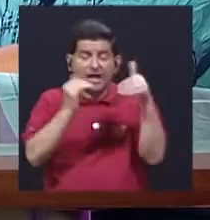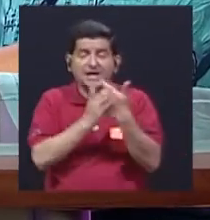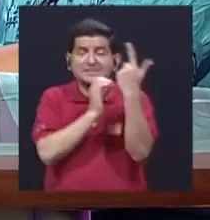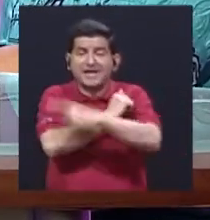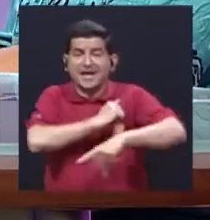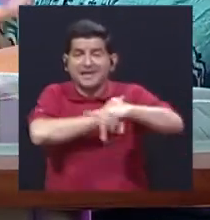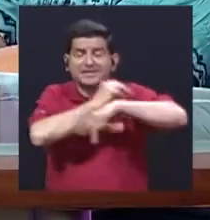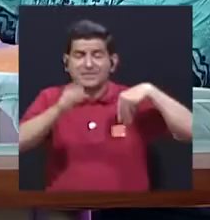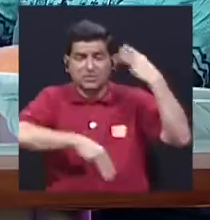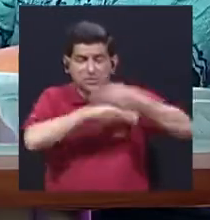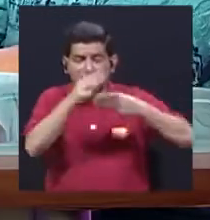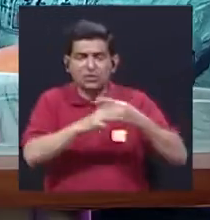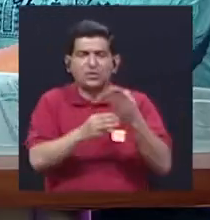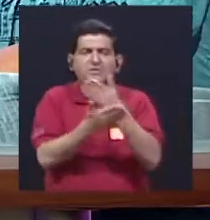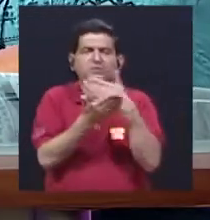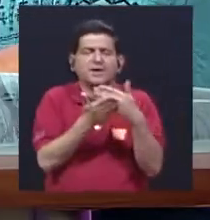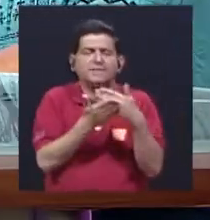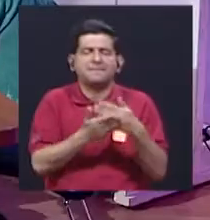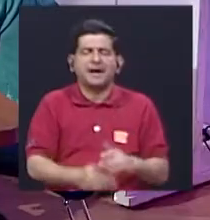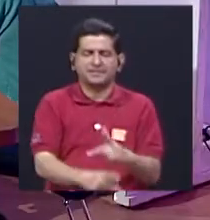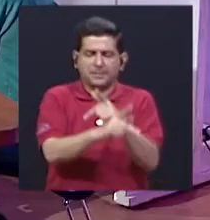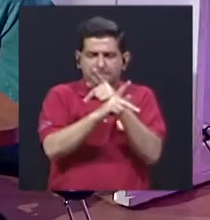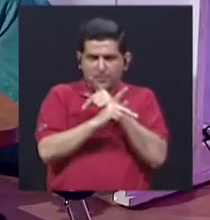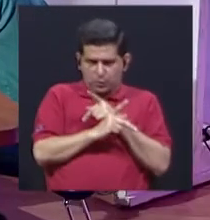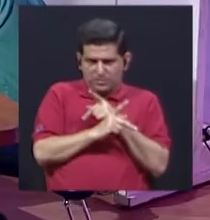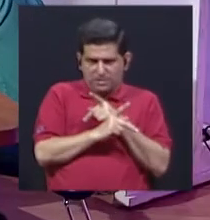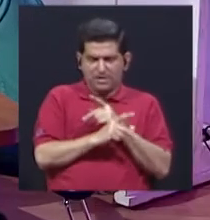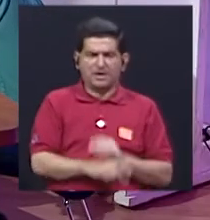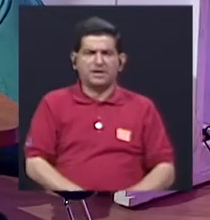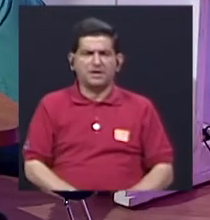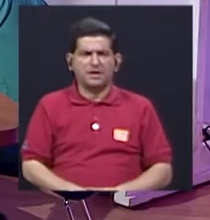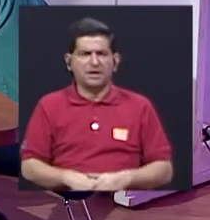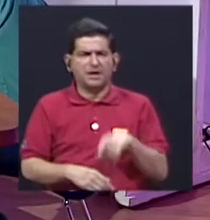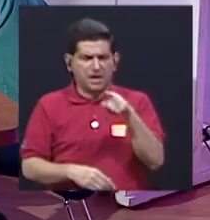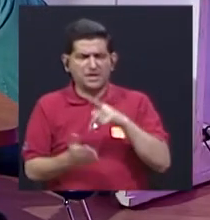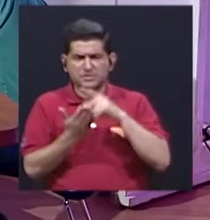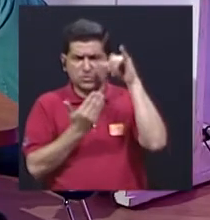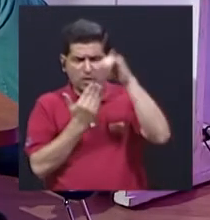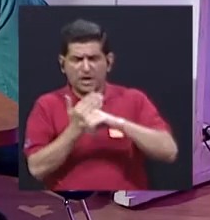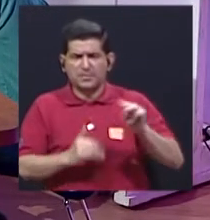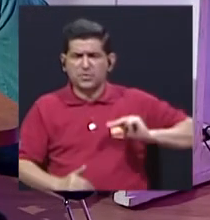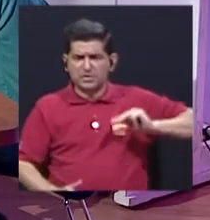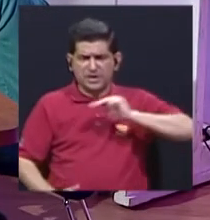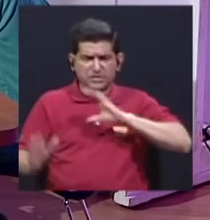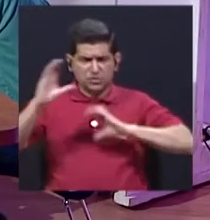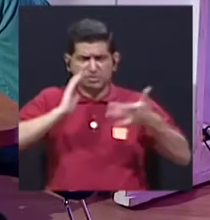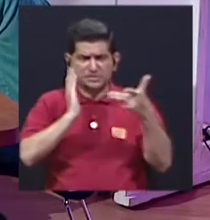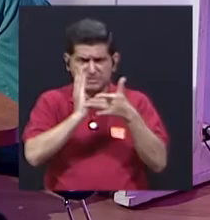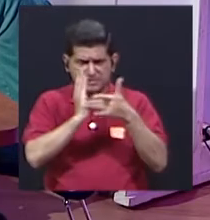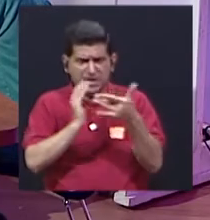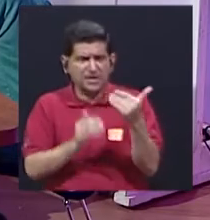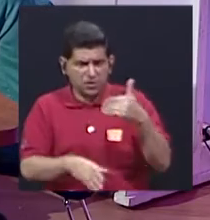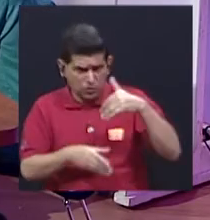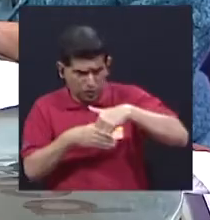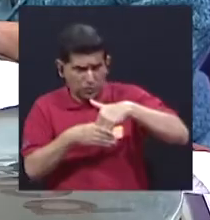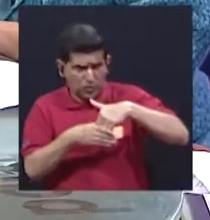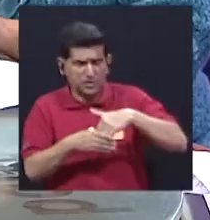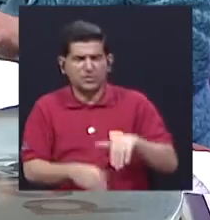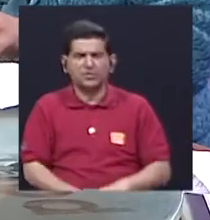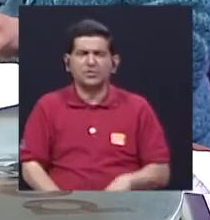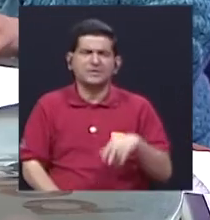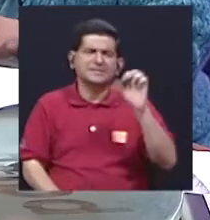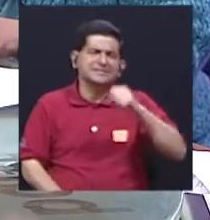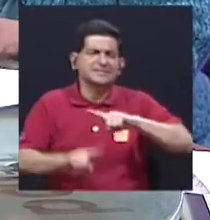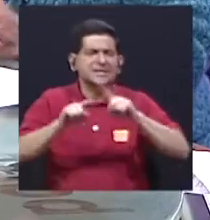los países del mundo. Guardar pedazos, digamos. Guardar pedazos. ¿Eso no está en el proyecto MISIT? Está, pero no